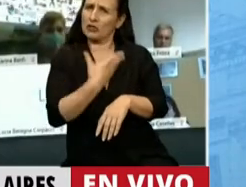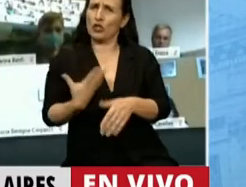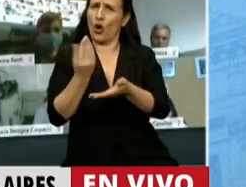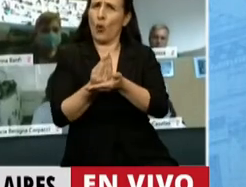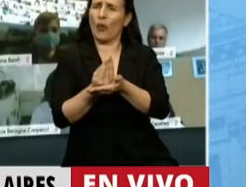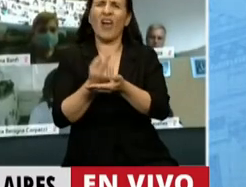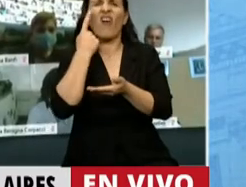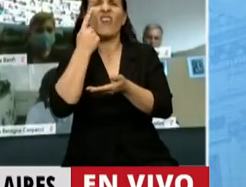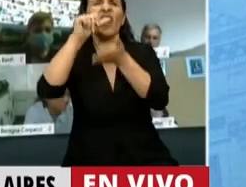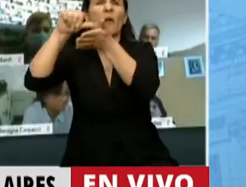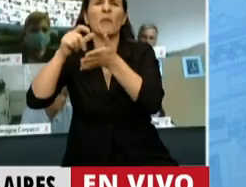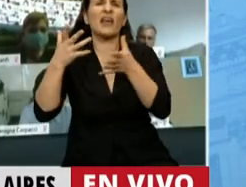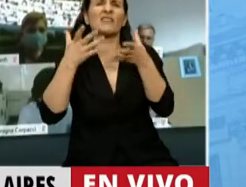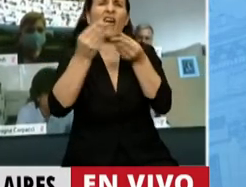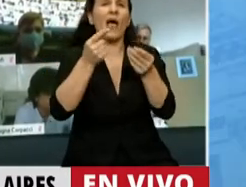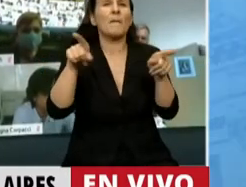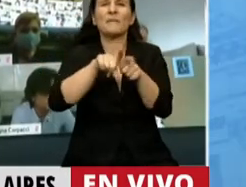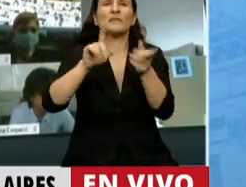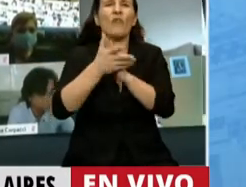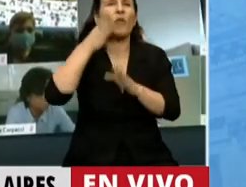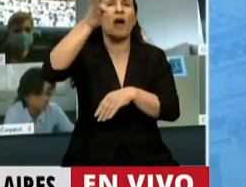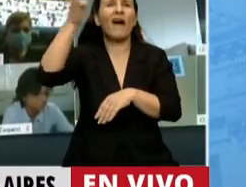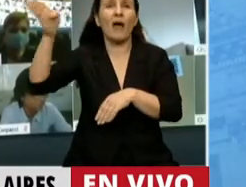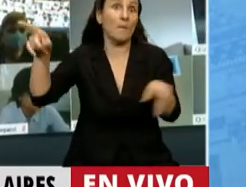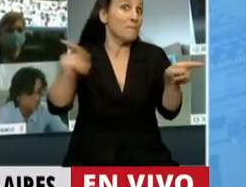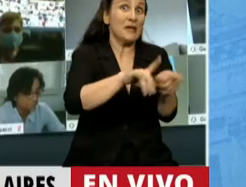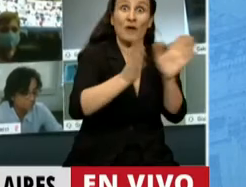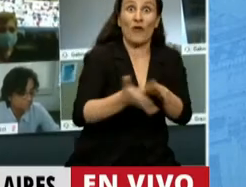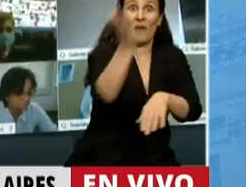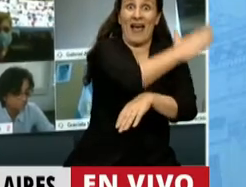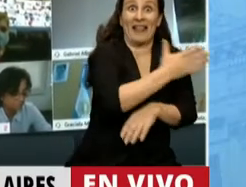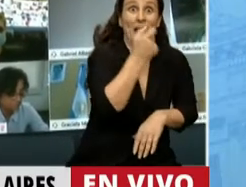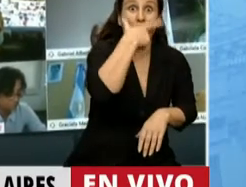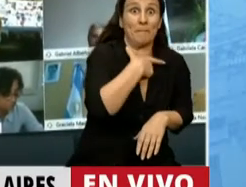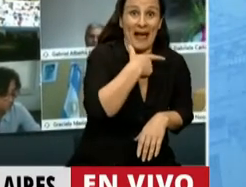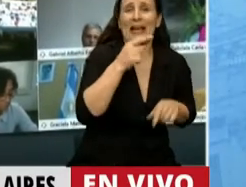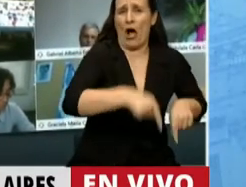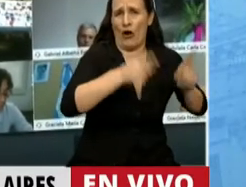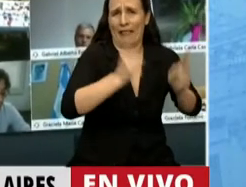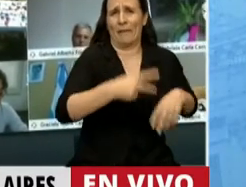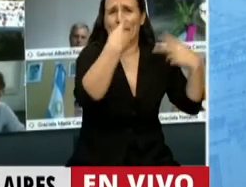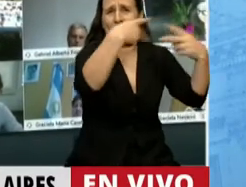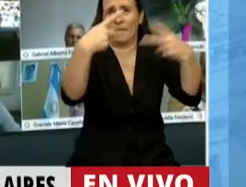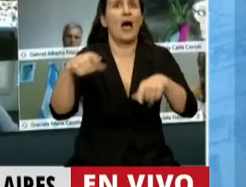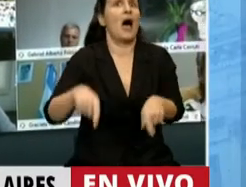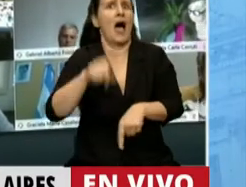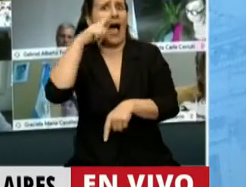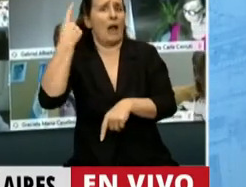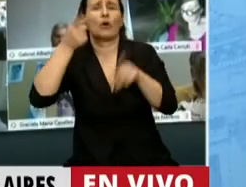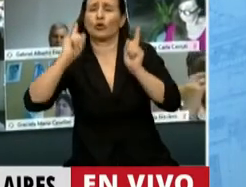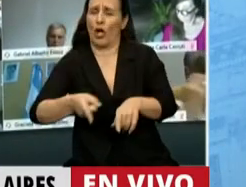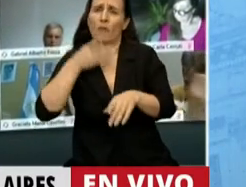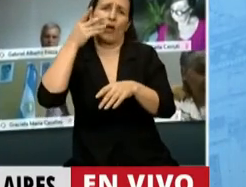internacional y salió de gira, igual que Macri. Macri salía de gira, ahora también se fue de gira, Alberto Fernández también salió de gira.